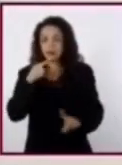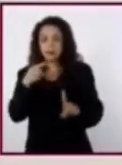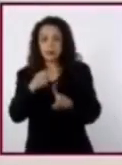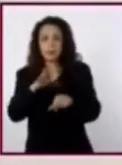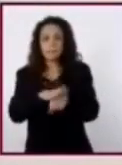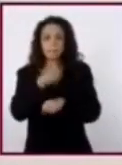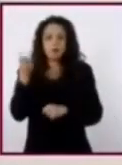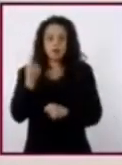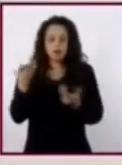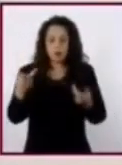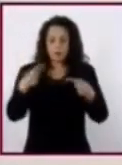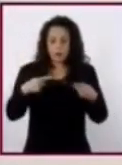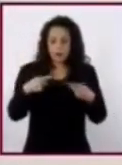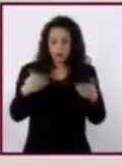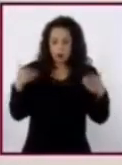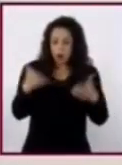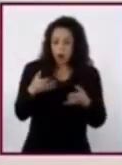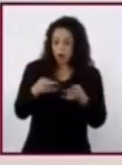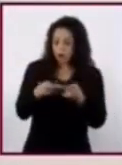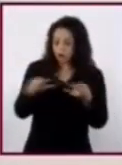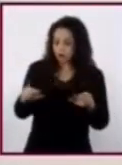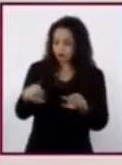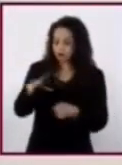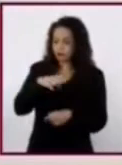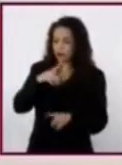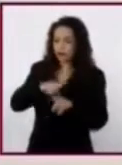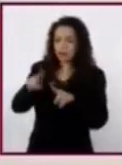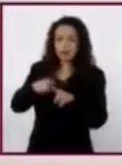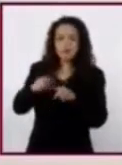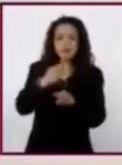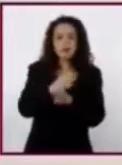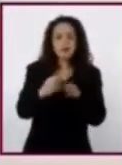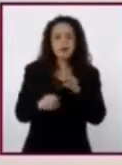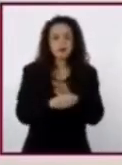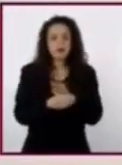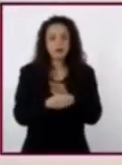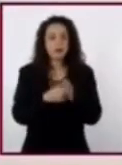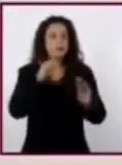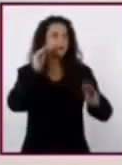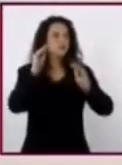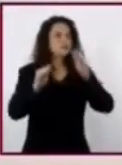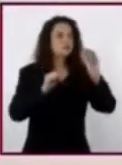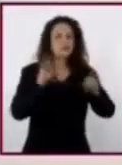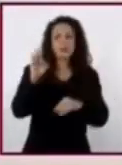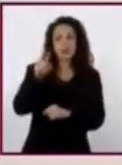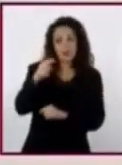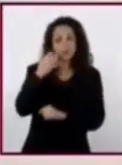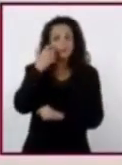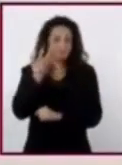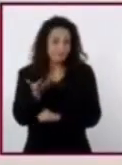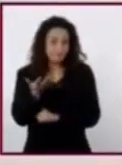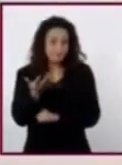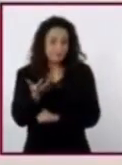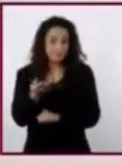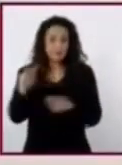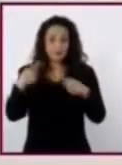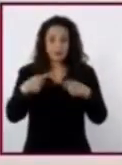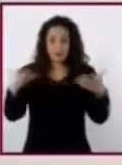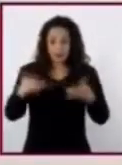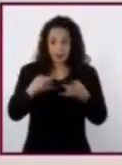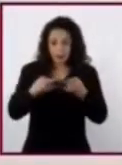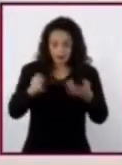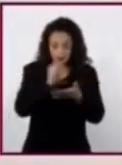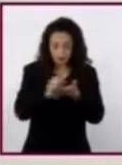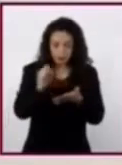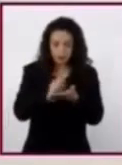el hecho de que el historiador crea sus materiales o los recrea, si se quiere. El historiador no va rondando